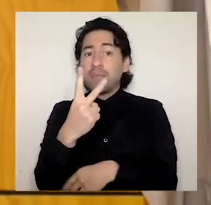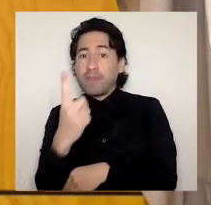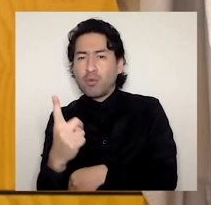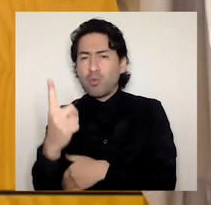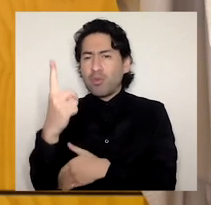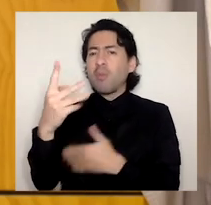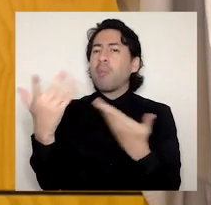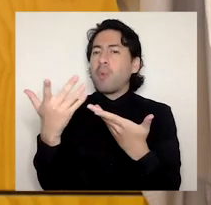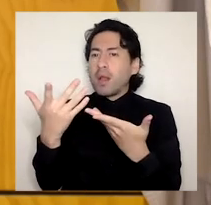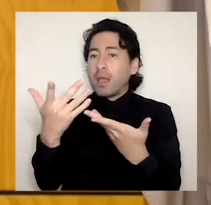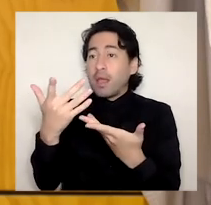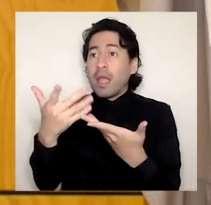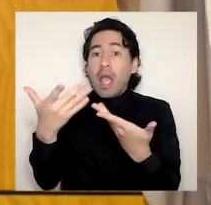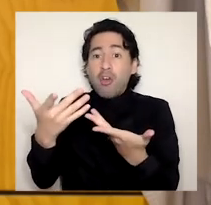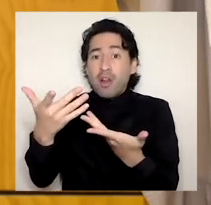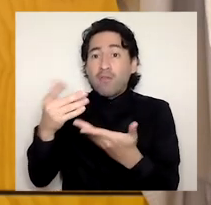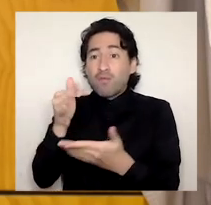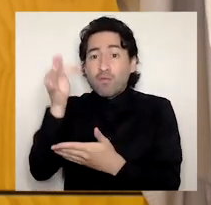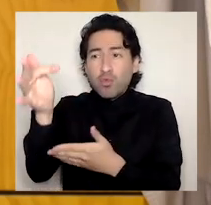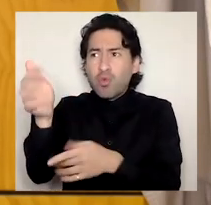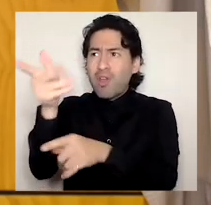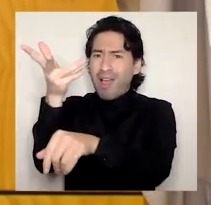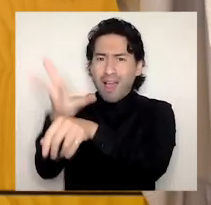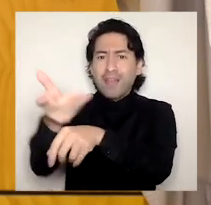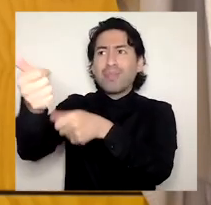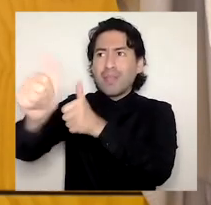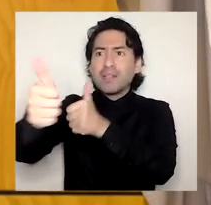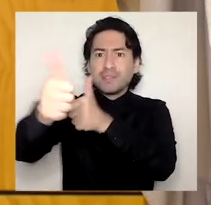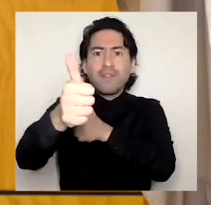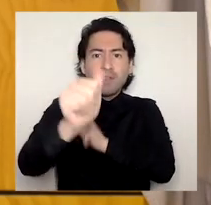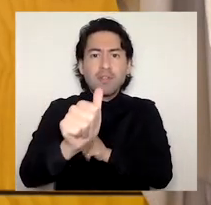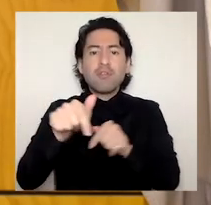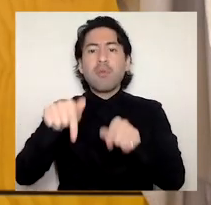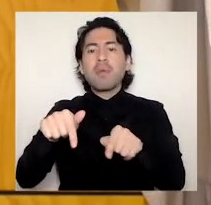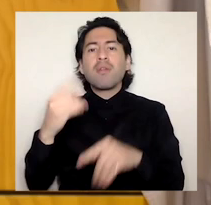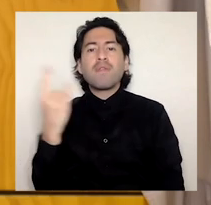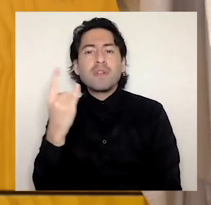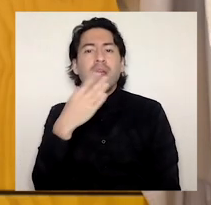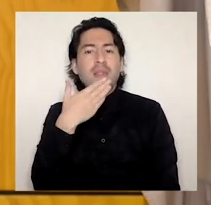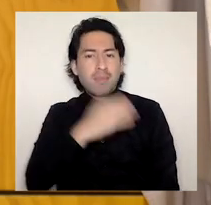inmediato se abre con múltiples desafíos para nuestra Casa de Estudios y el país.